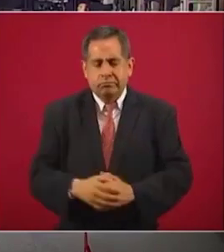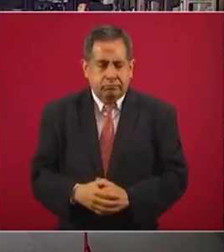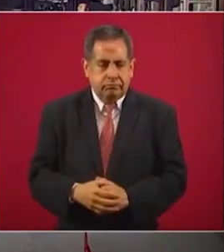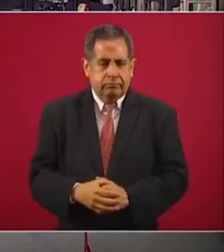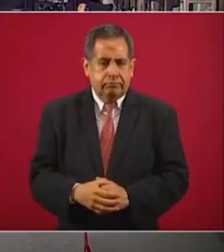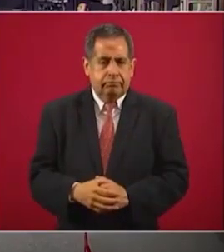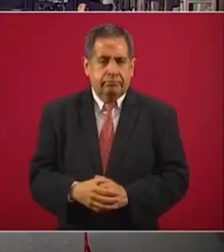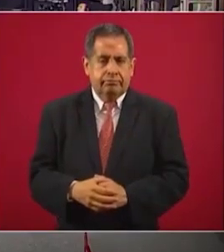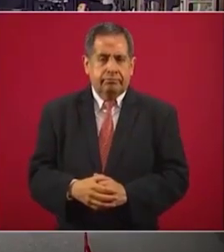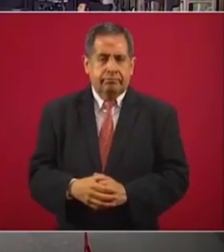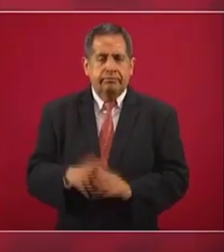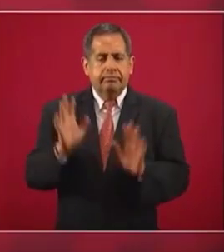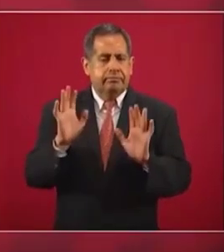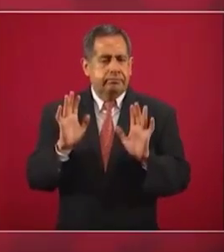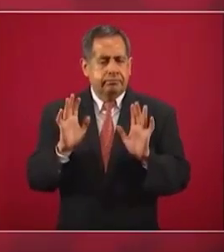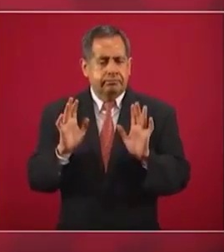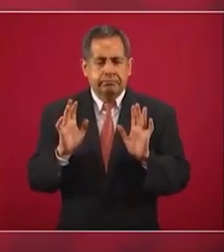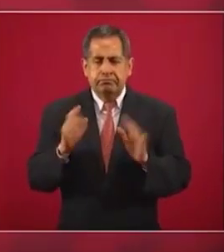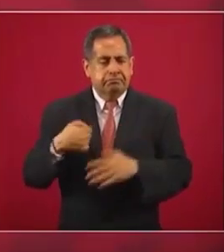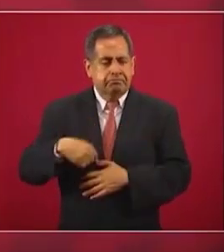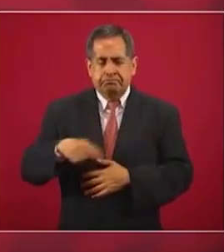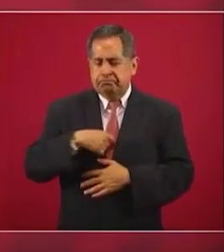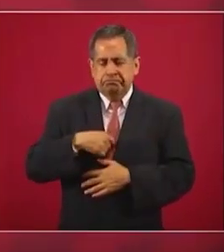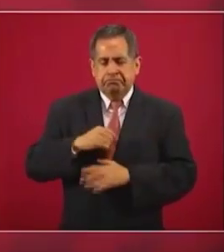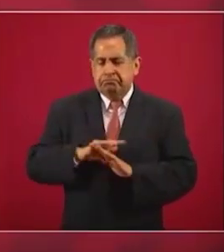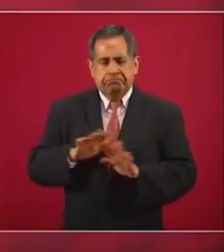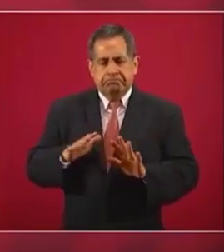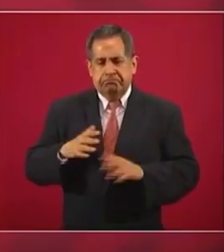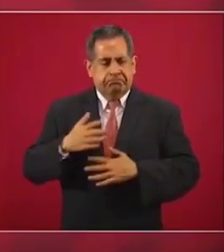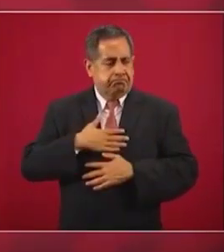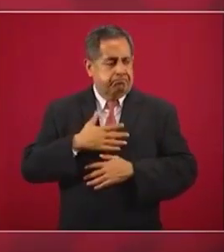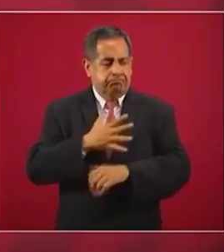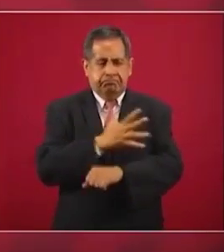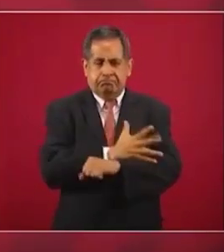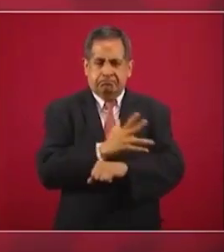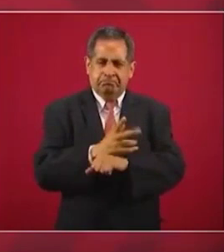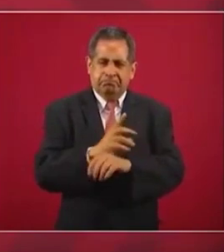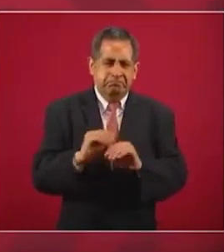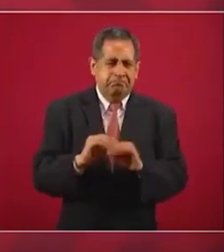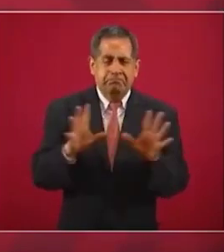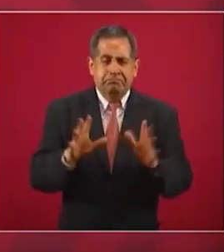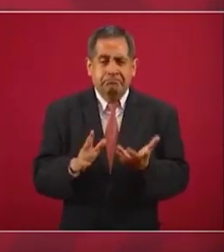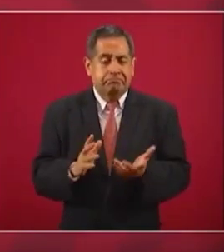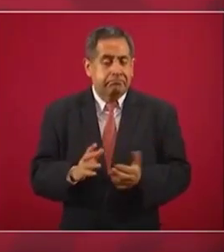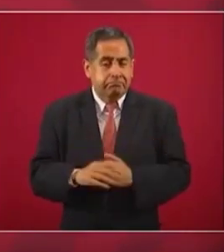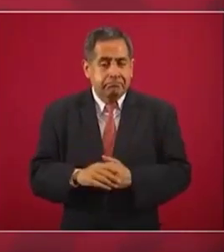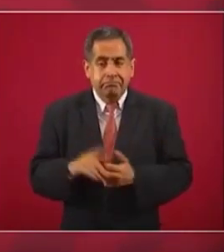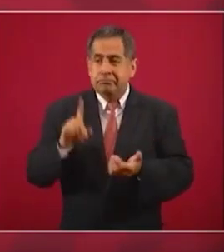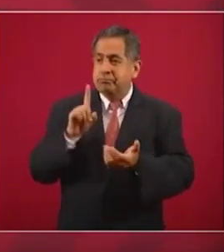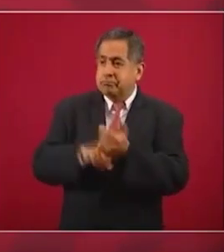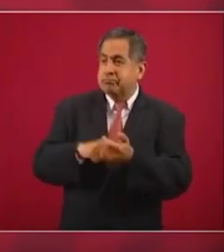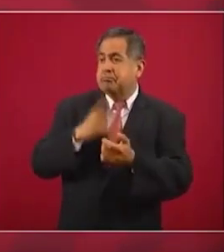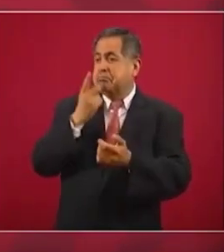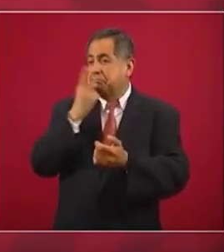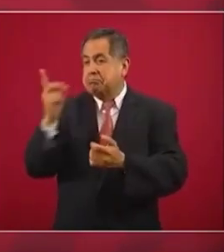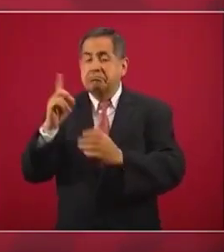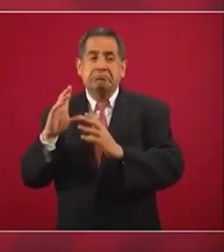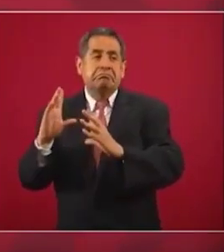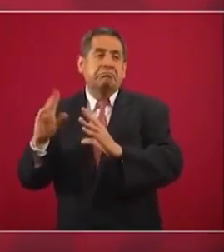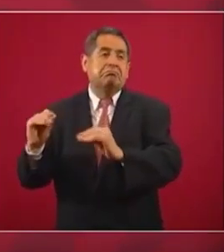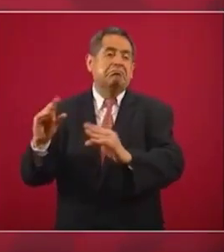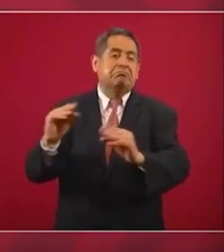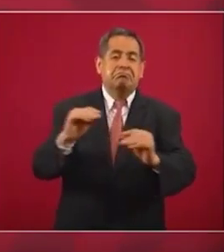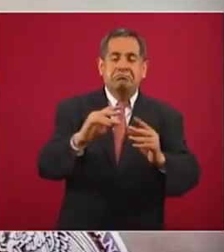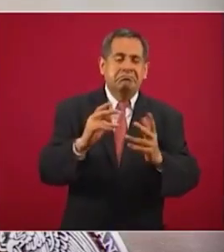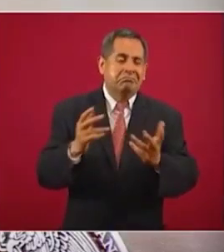nosotros actuamos con absoluta transparencia. La verdad que lo que se dice en